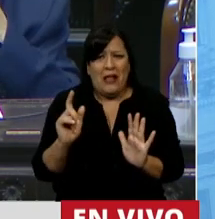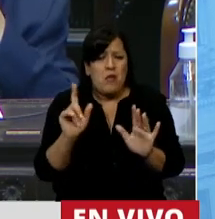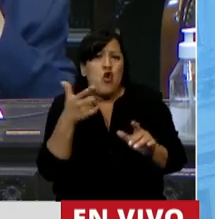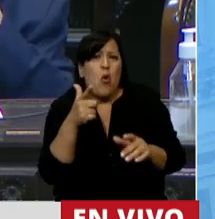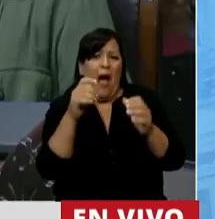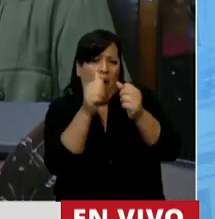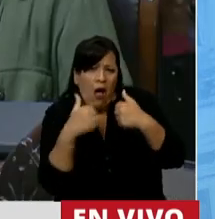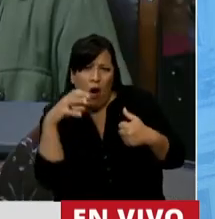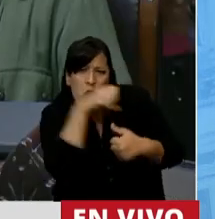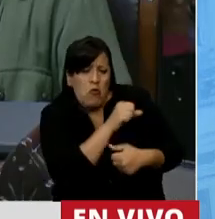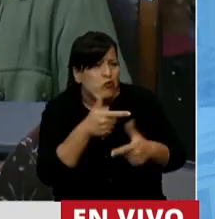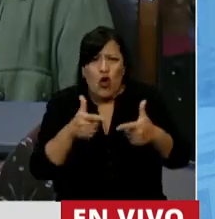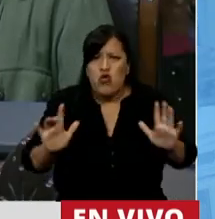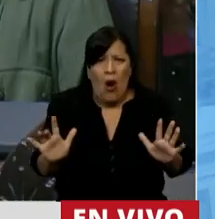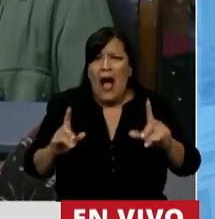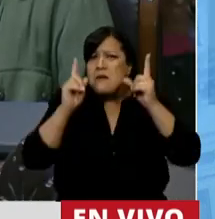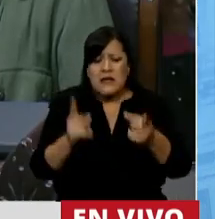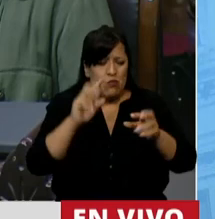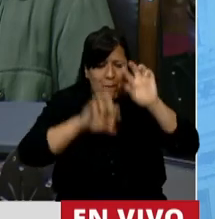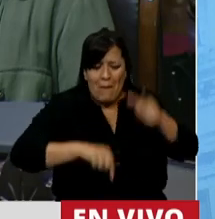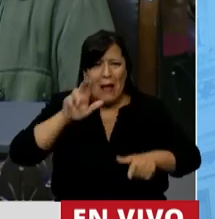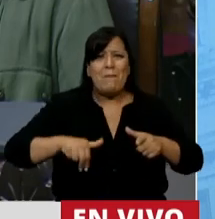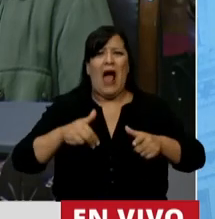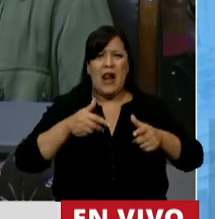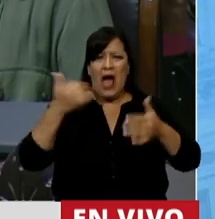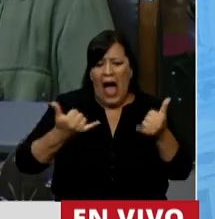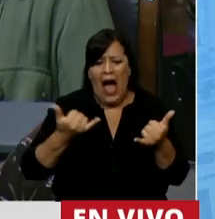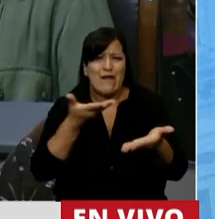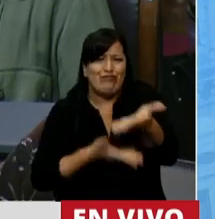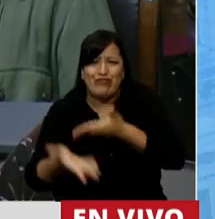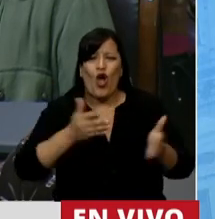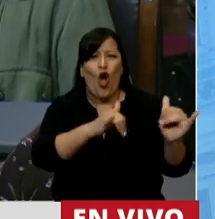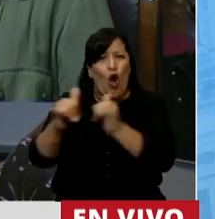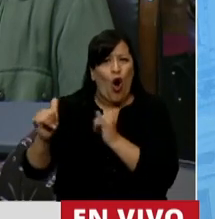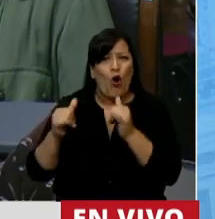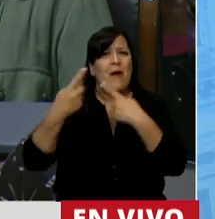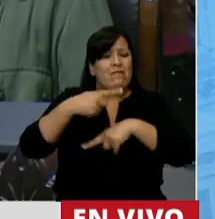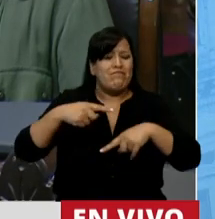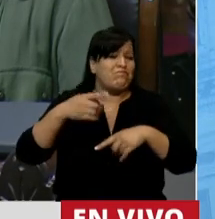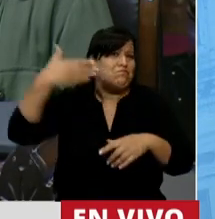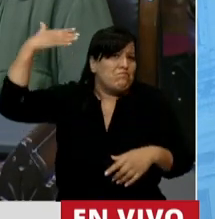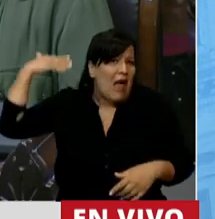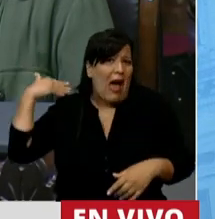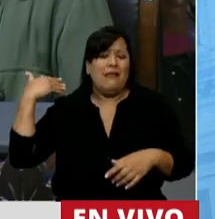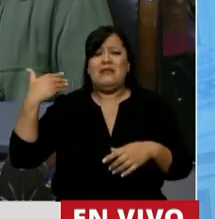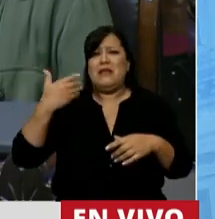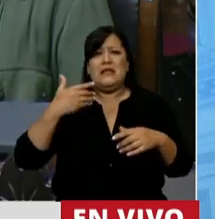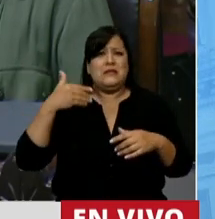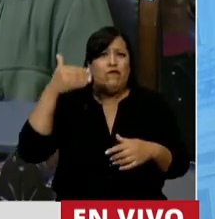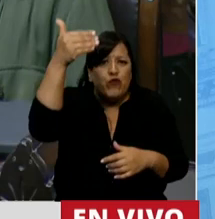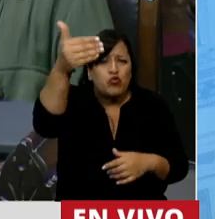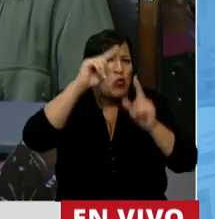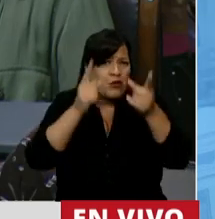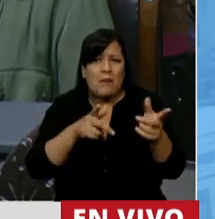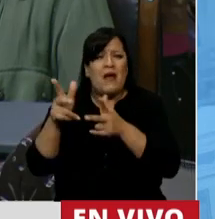ocultar. Y dialoga con las juventudes y dialogan con los que fueron y con los que vendrán. Algunos